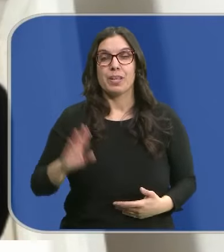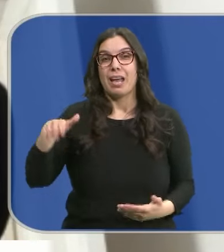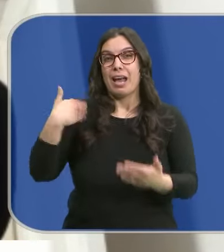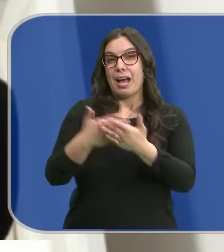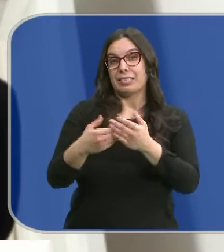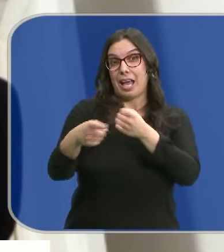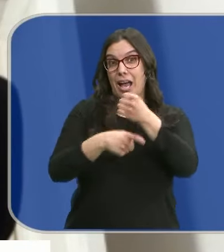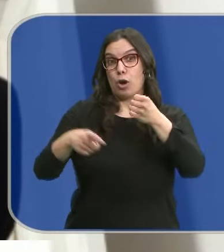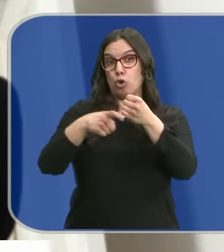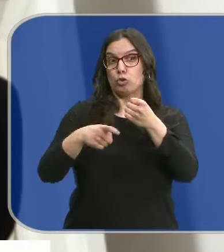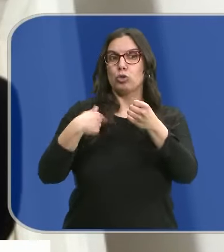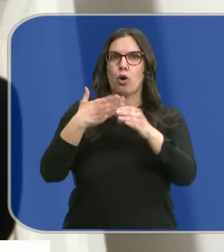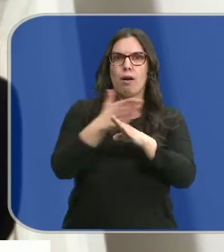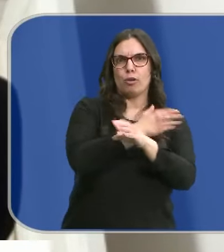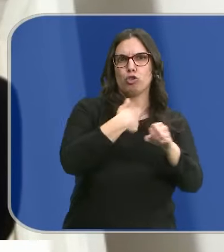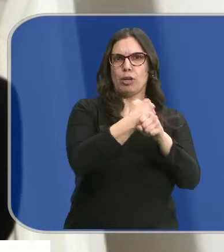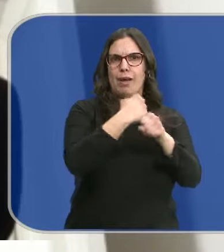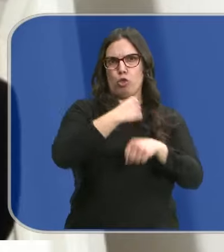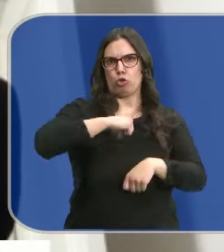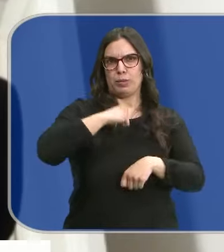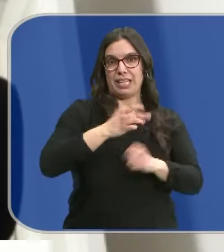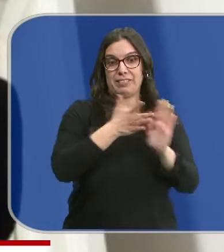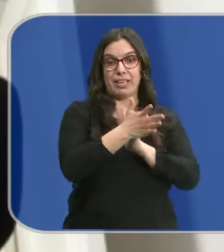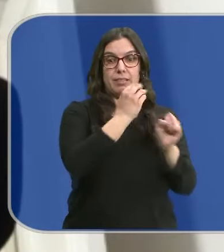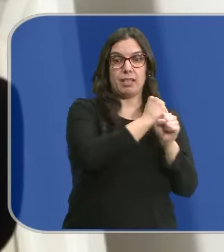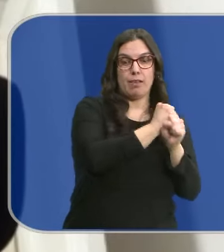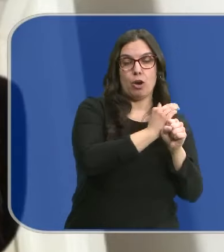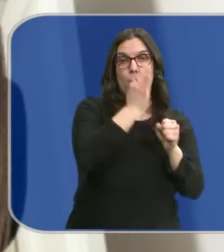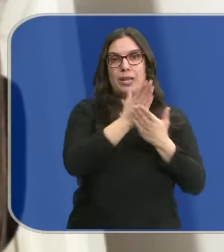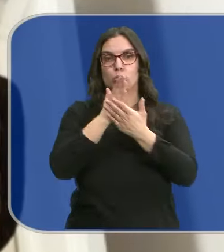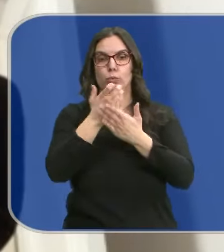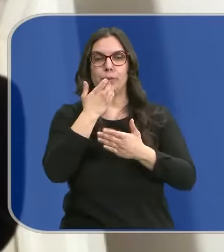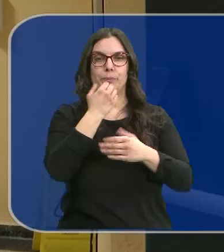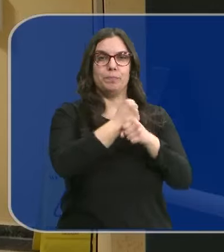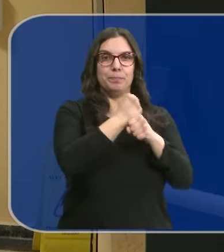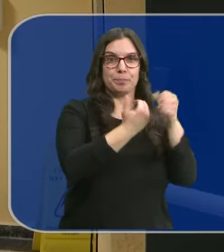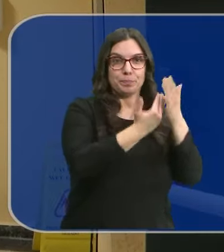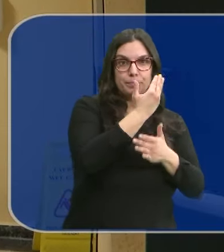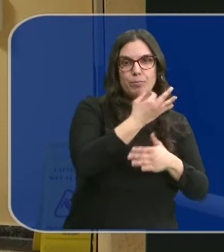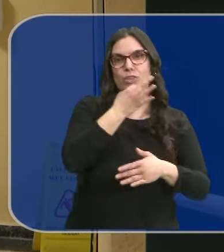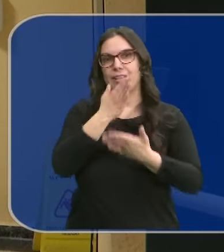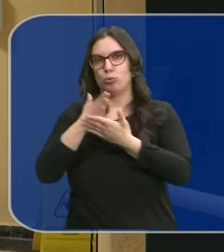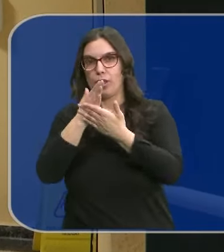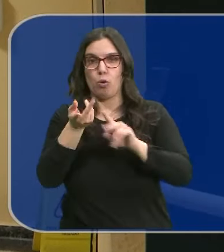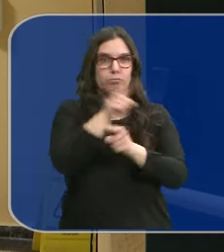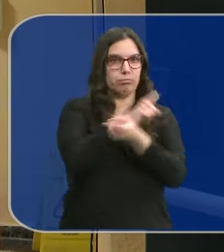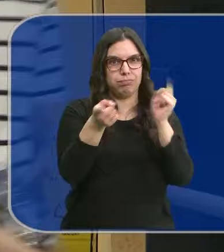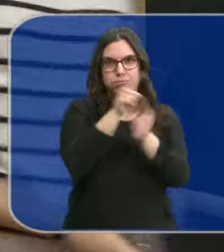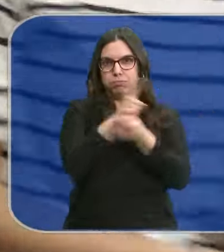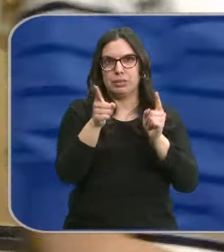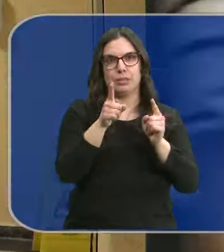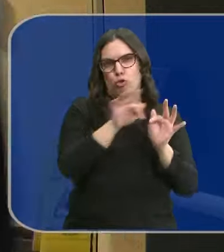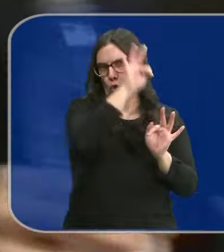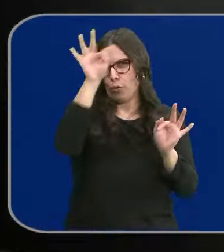Hasta agosto, más o menos, yo estuve trabajando también en el hospital. Entonces, pues, si trabajaba por la mañana, estudiaba por la tarde. Si trabajaba por la tarde,